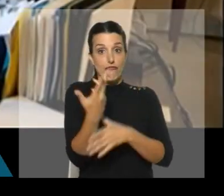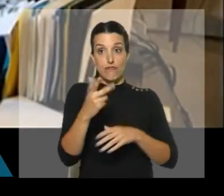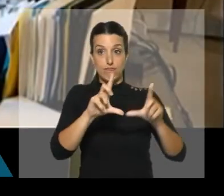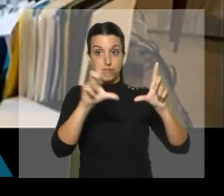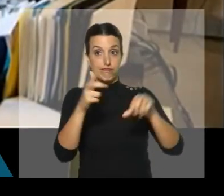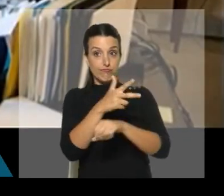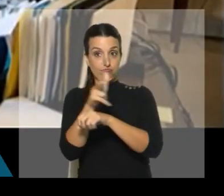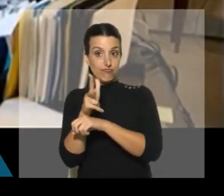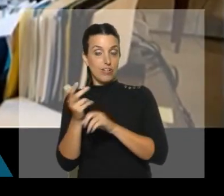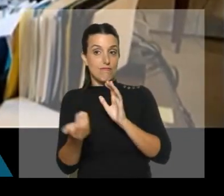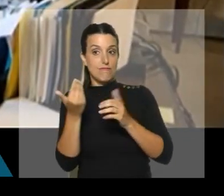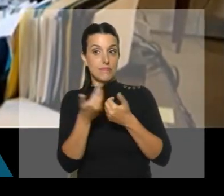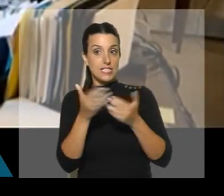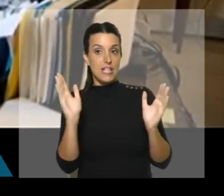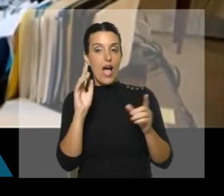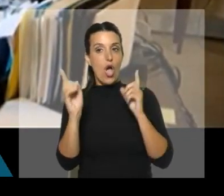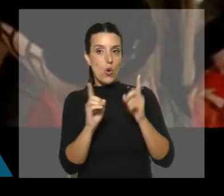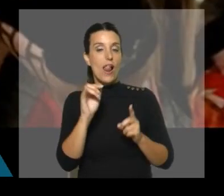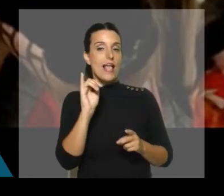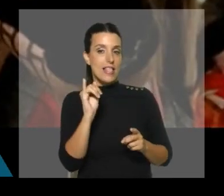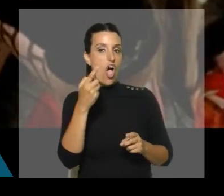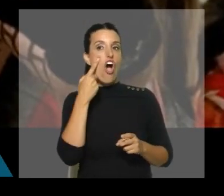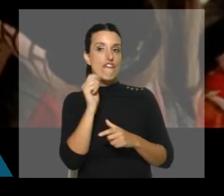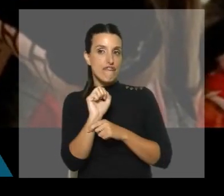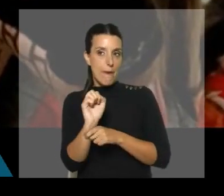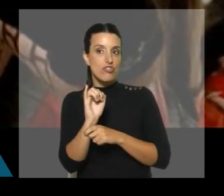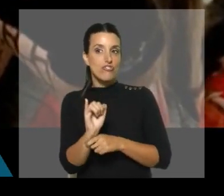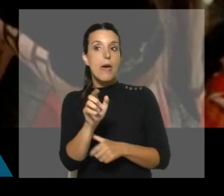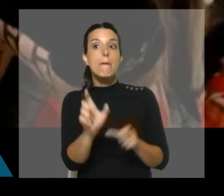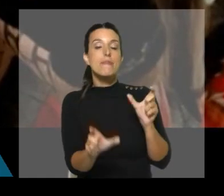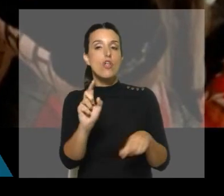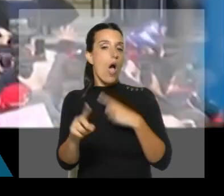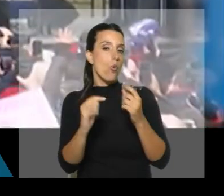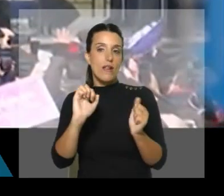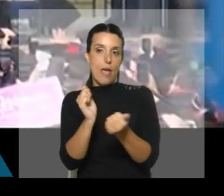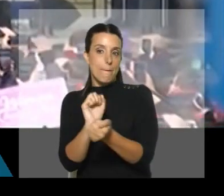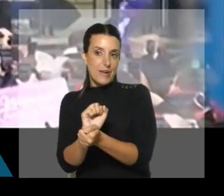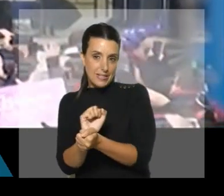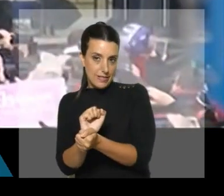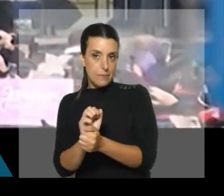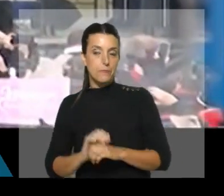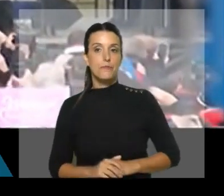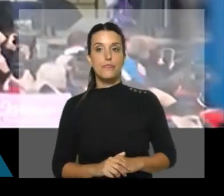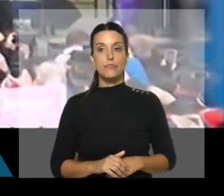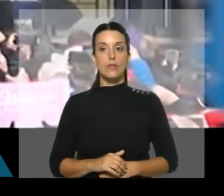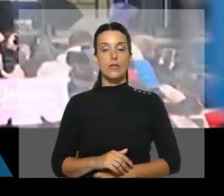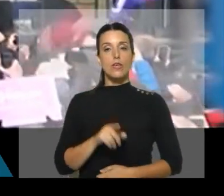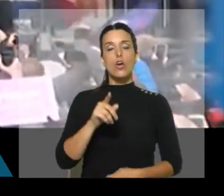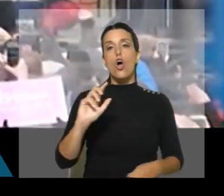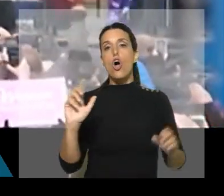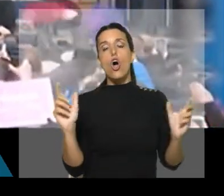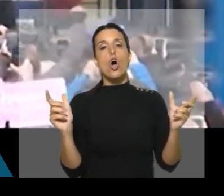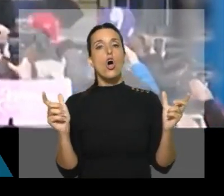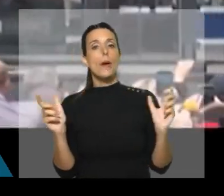las pusieron en pantalla. Vemos algunas que sí, fueron muy conocidas. Muchos de estas personas han sido procesadas y están hoy detenidas. El comité eran todos